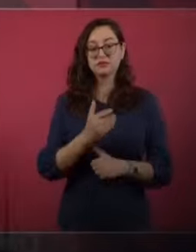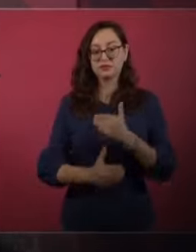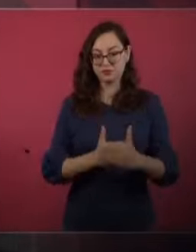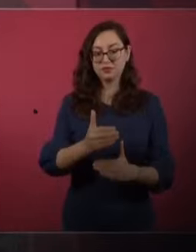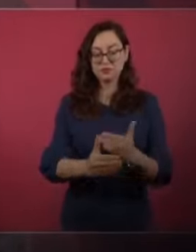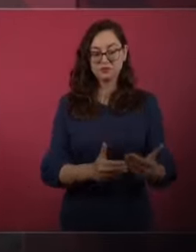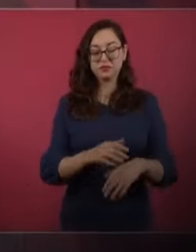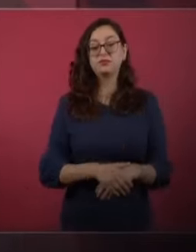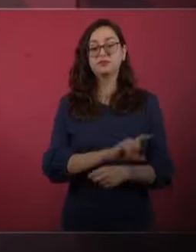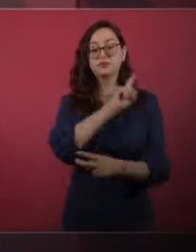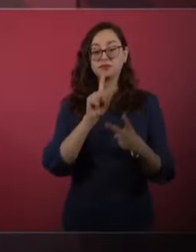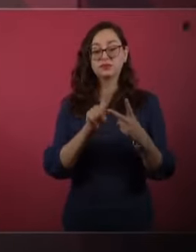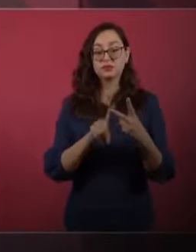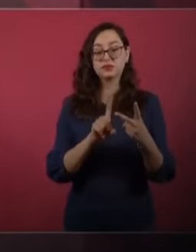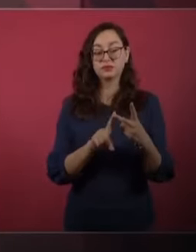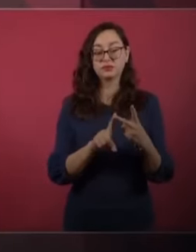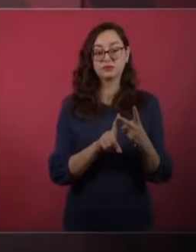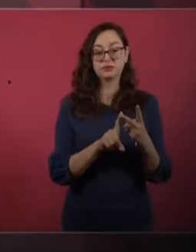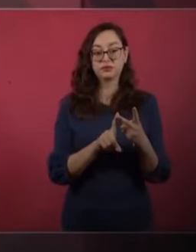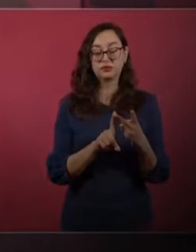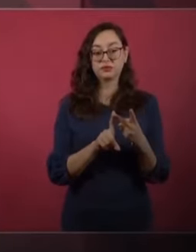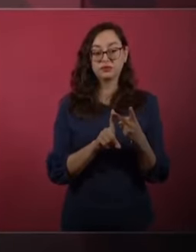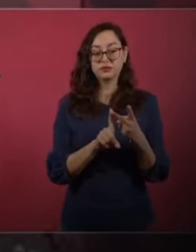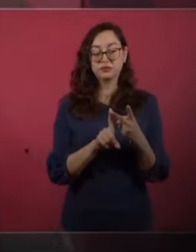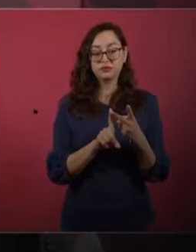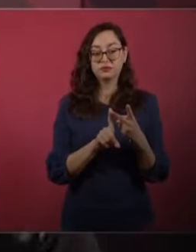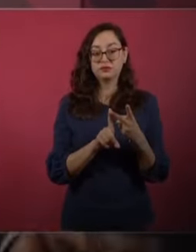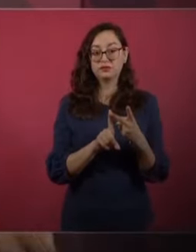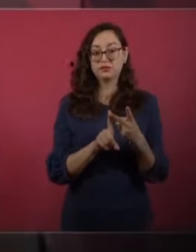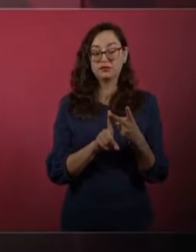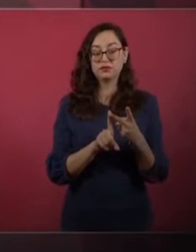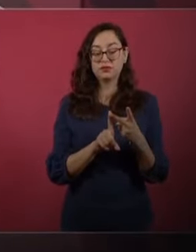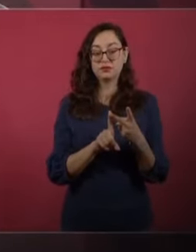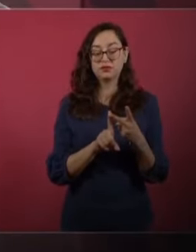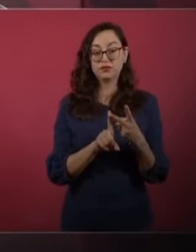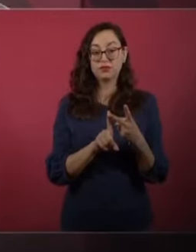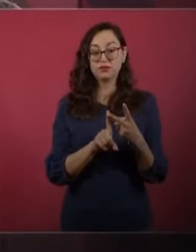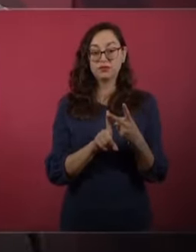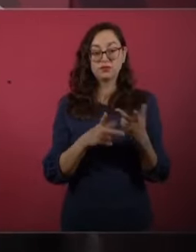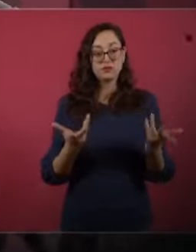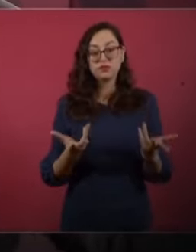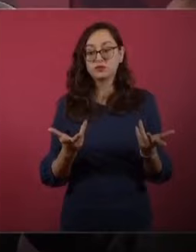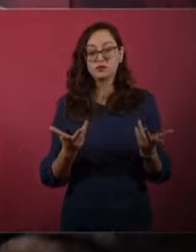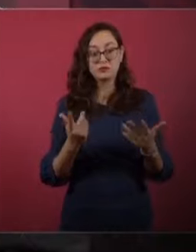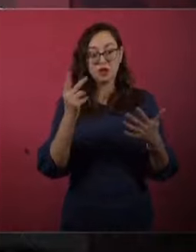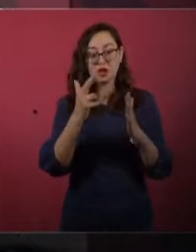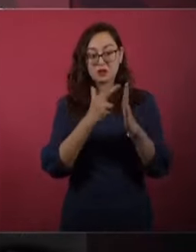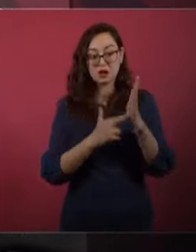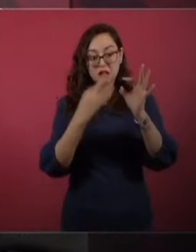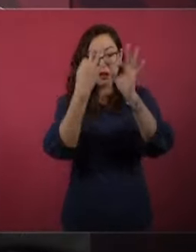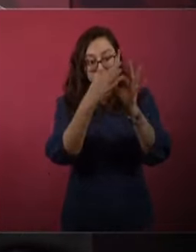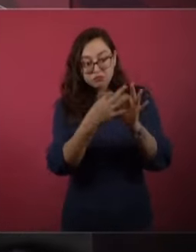Luego, como son bastantes, porque se les va a dar oportunidad a todos los que cumplan,